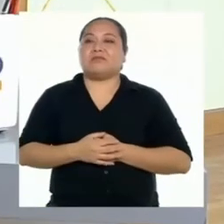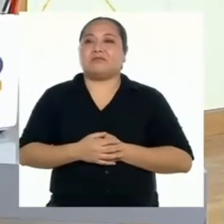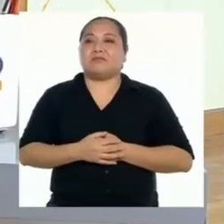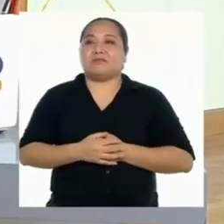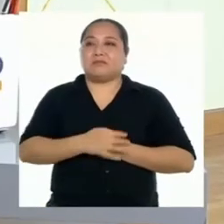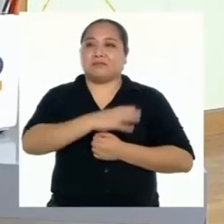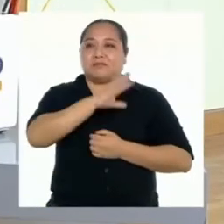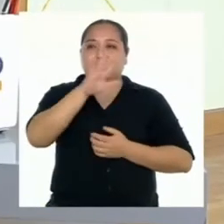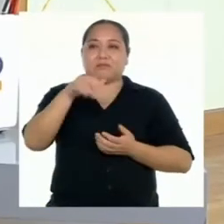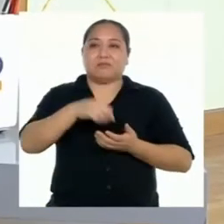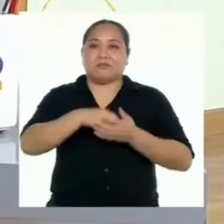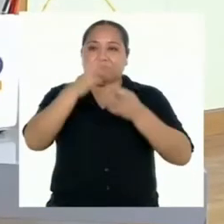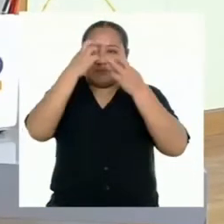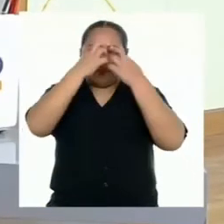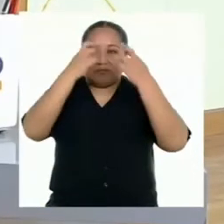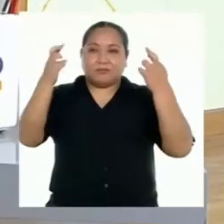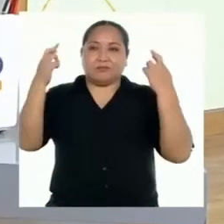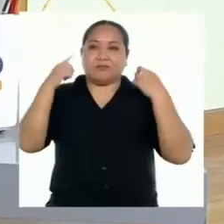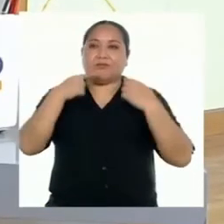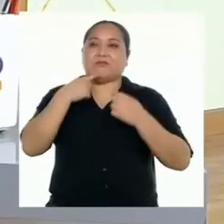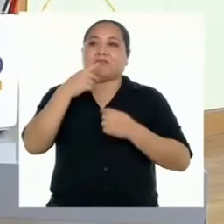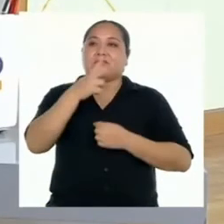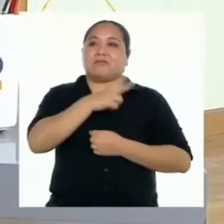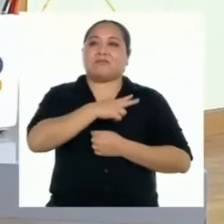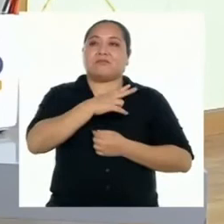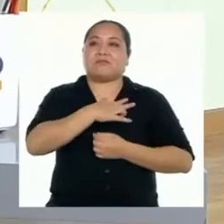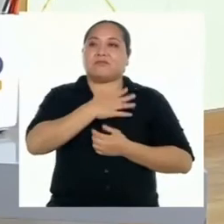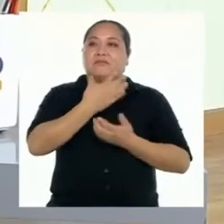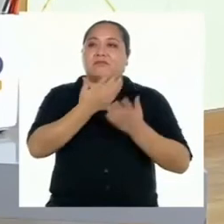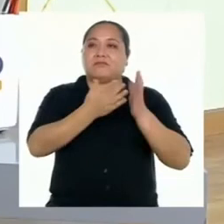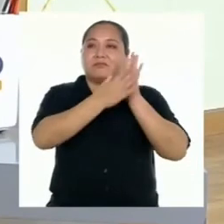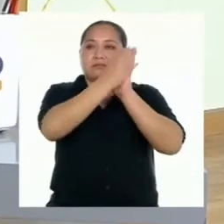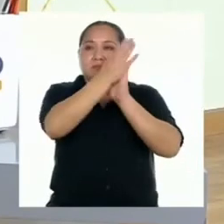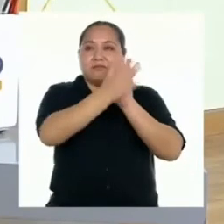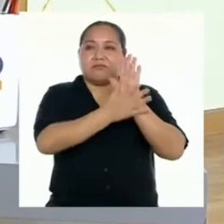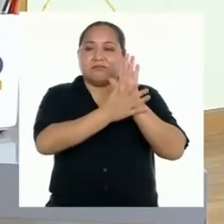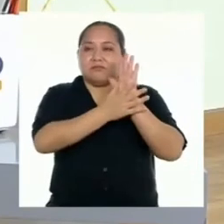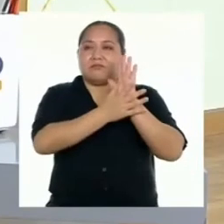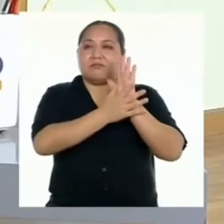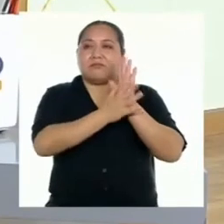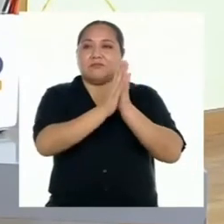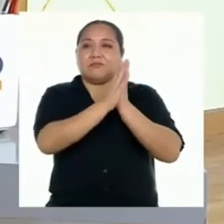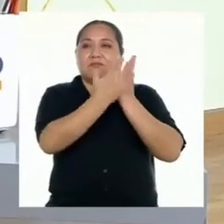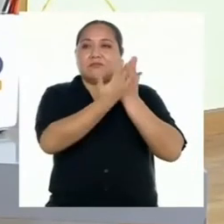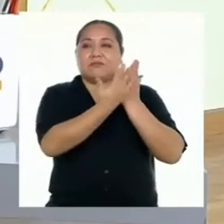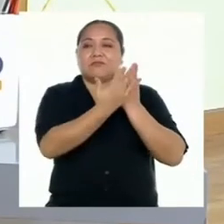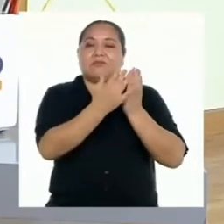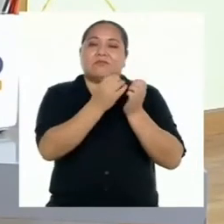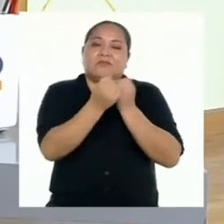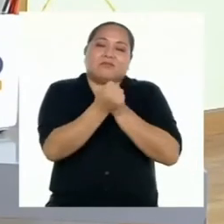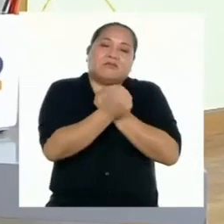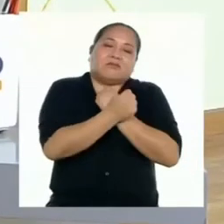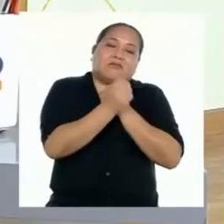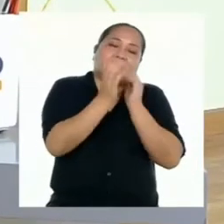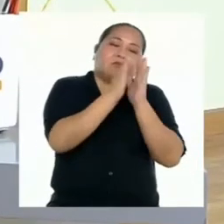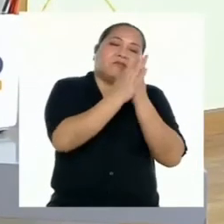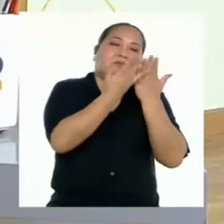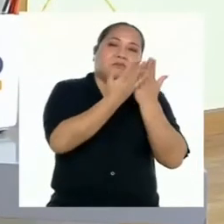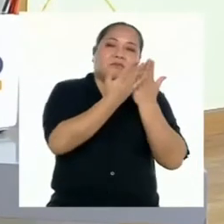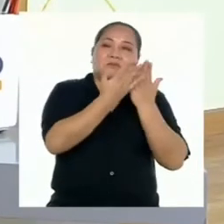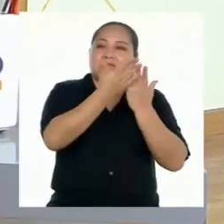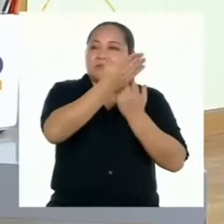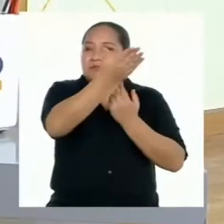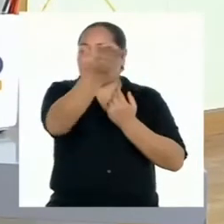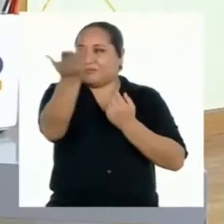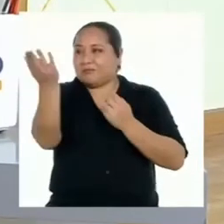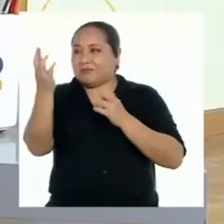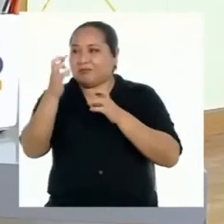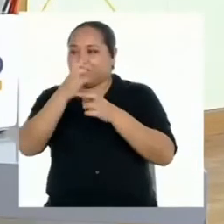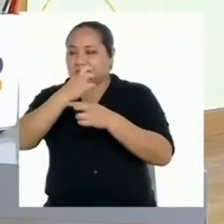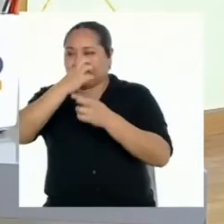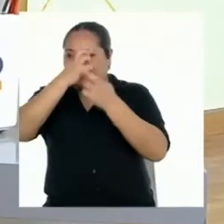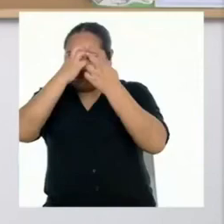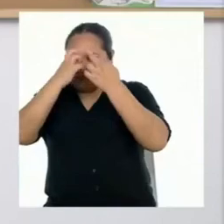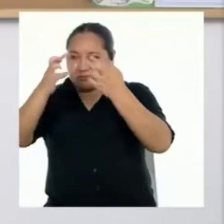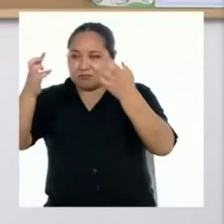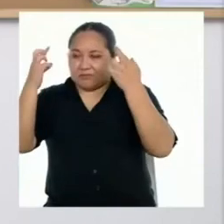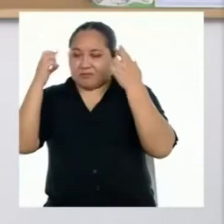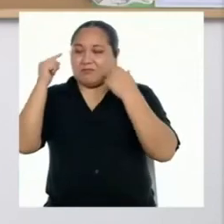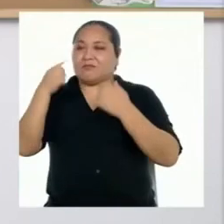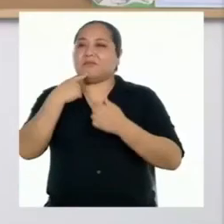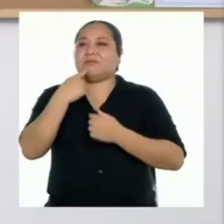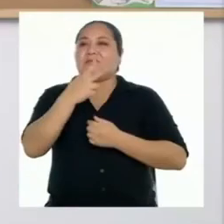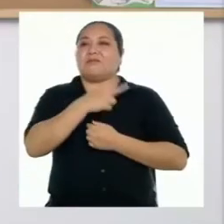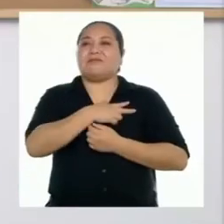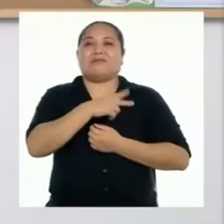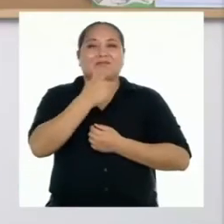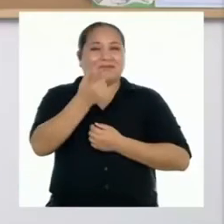A toda la promo de tercero les presento a nuestro díptico. Querido díptico, te presento a toda la promo de tercero.